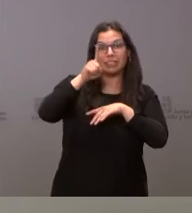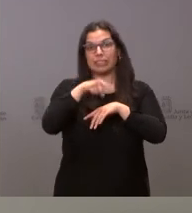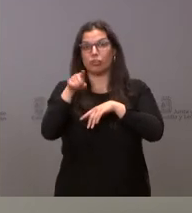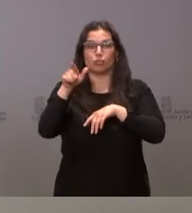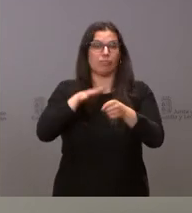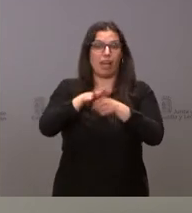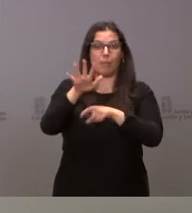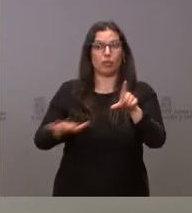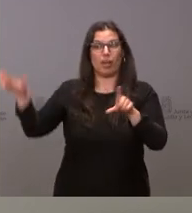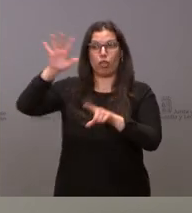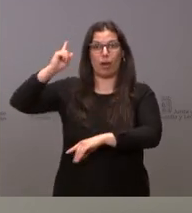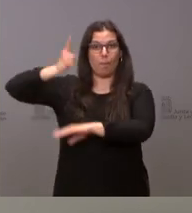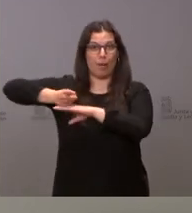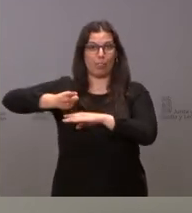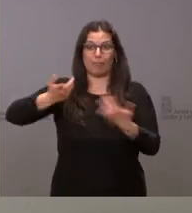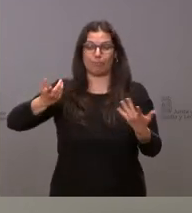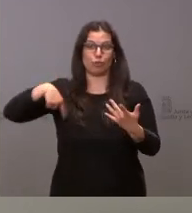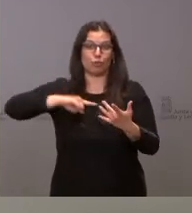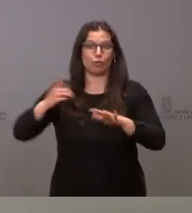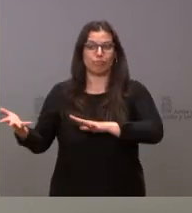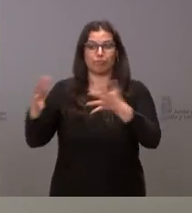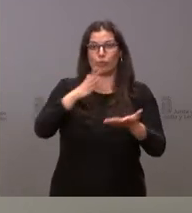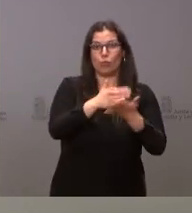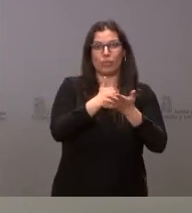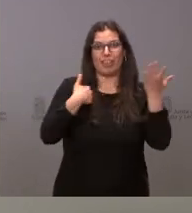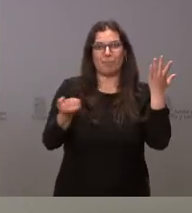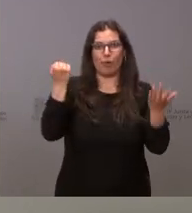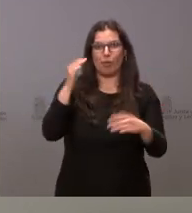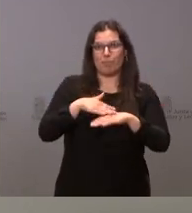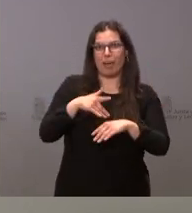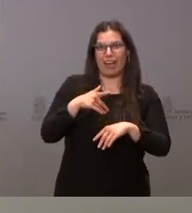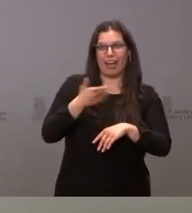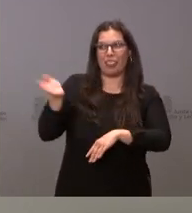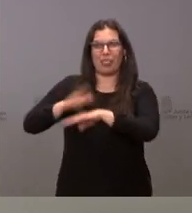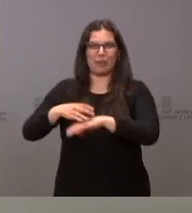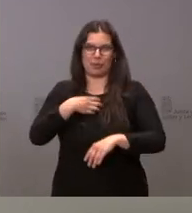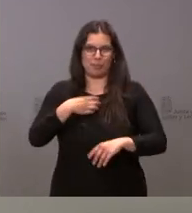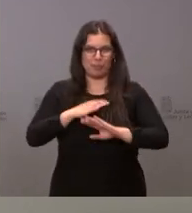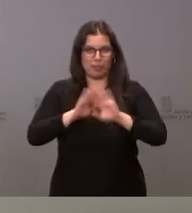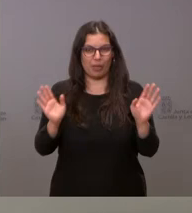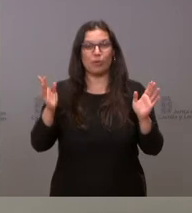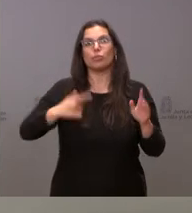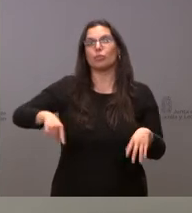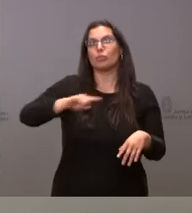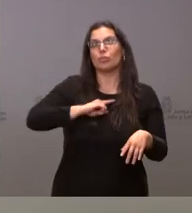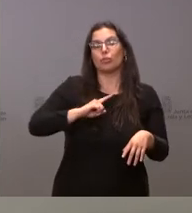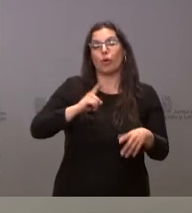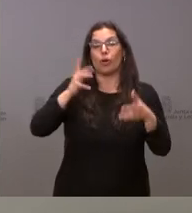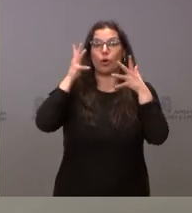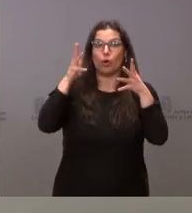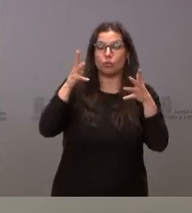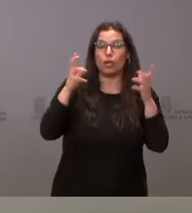sobre el cual las comunidades autónomas no tenemos capacidad de decisión. En todo caso, nosotros, como usted sabe, en el ámbito del Consejo